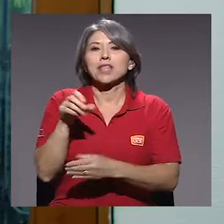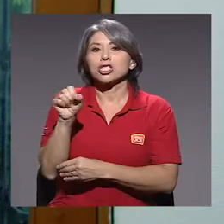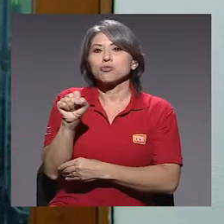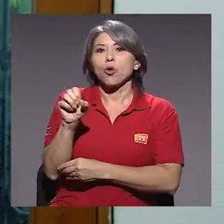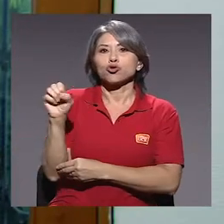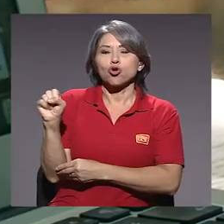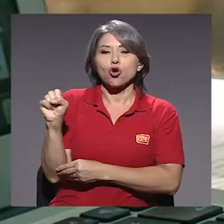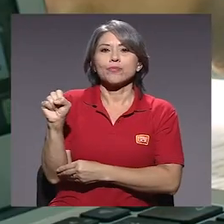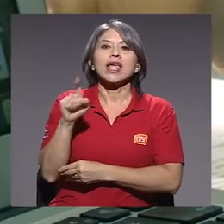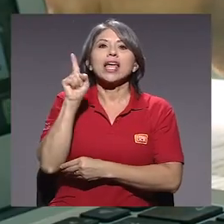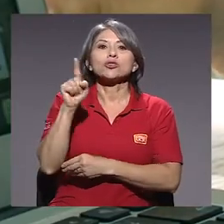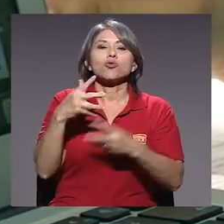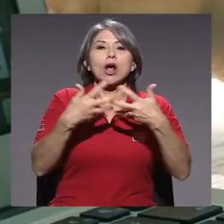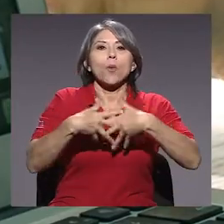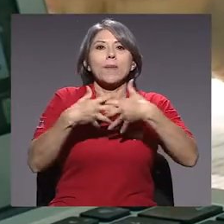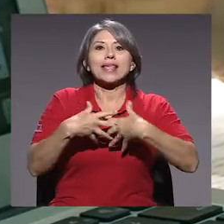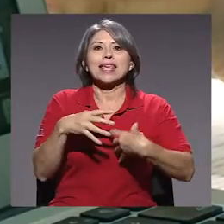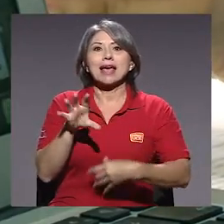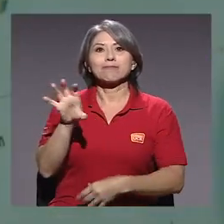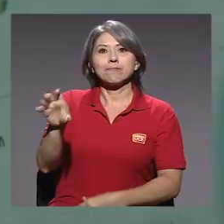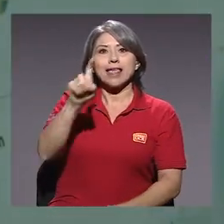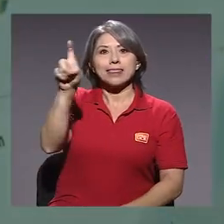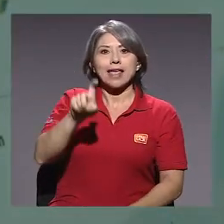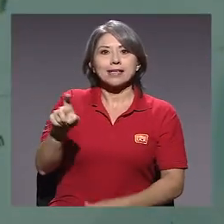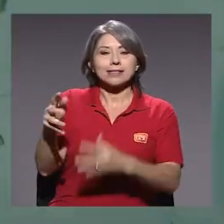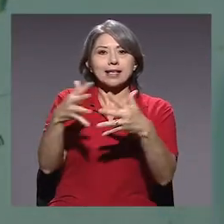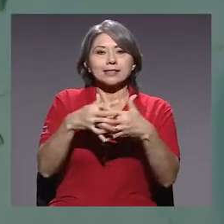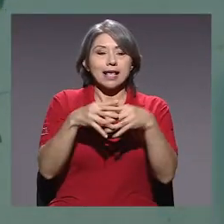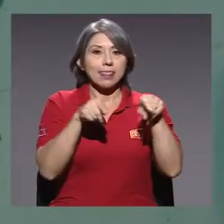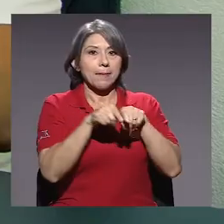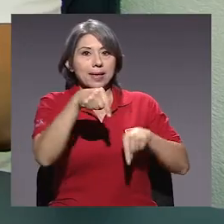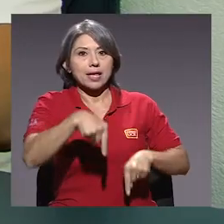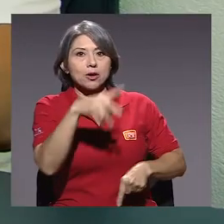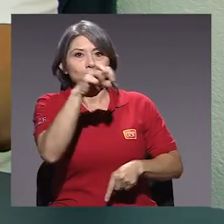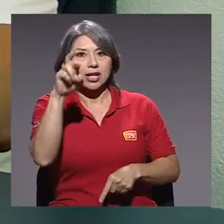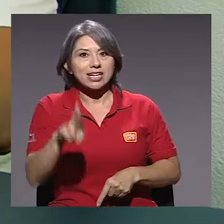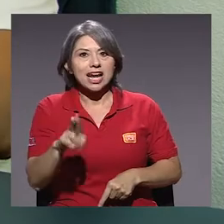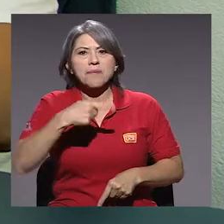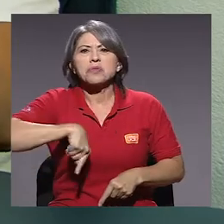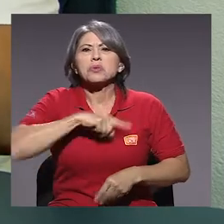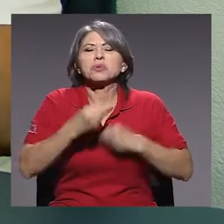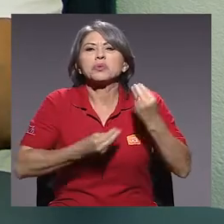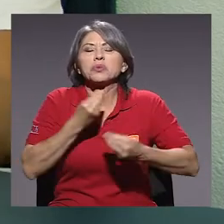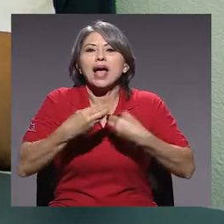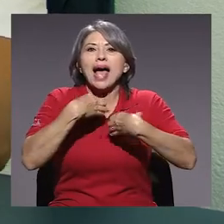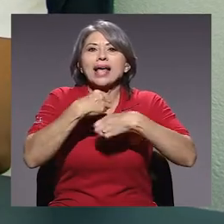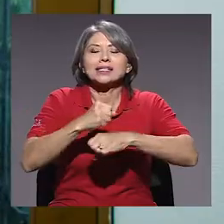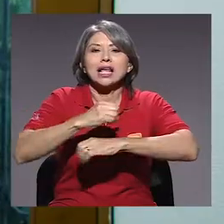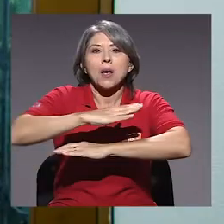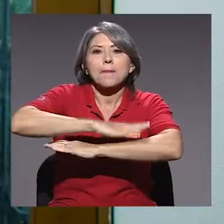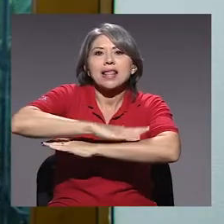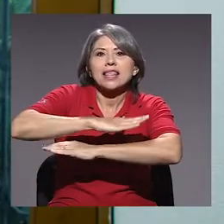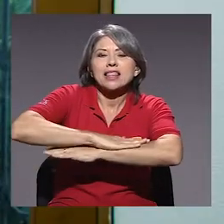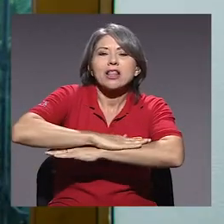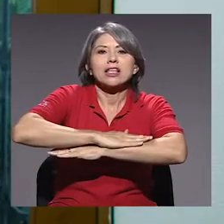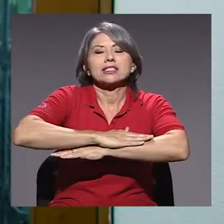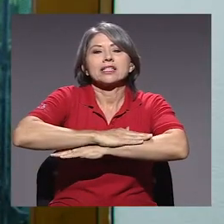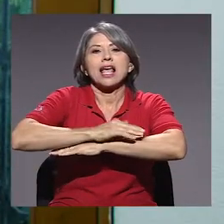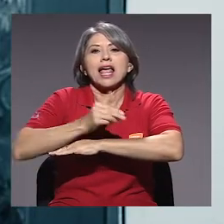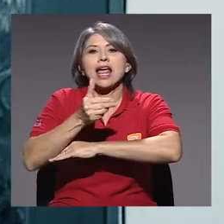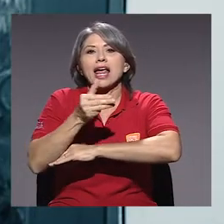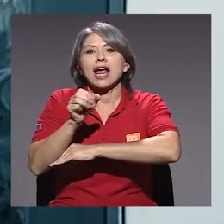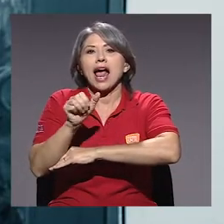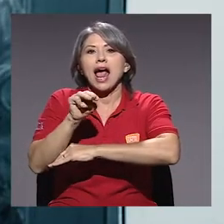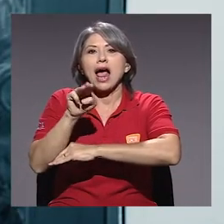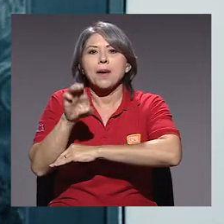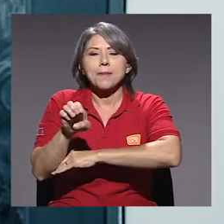SportsZoner es una compañía que tiene sede en Texas y aquí en Costa Rica, y básicamente lo que hacemos es desarrollar una plataforma de gaming